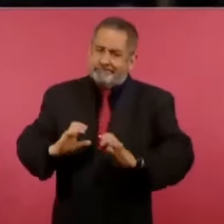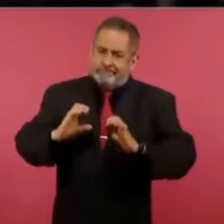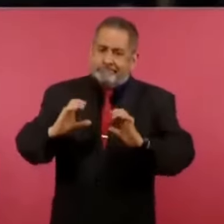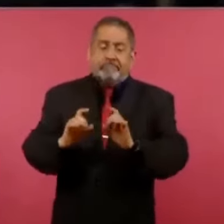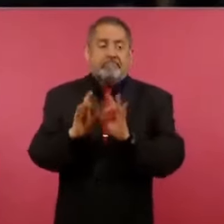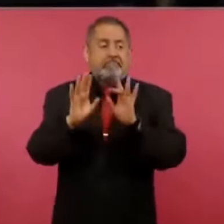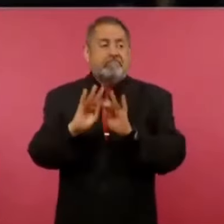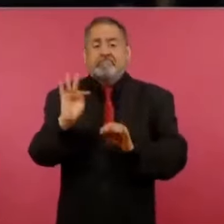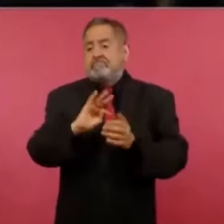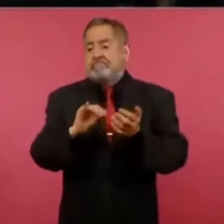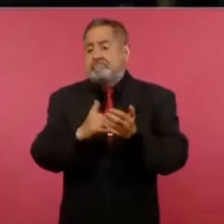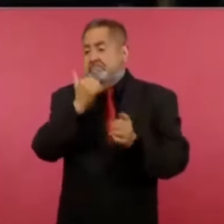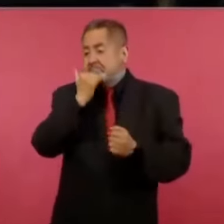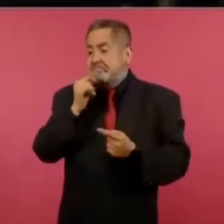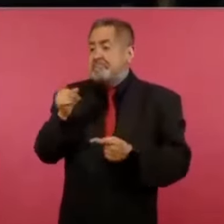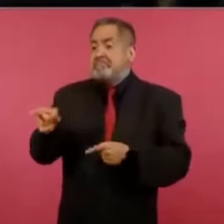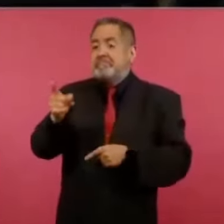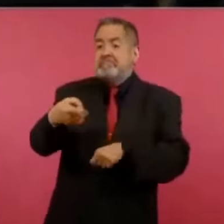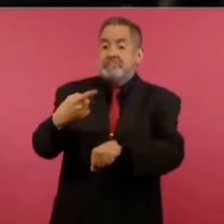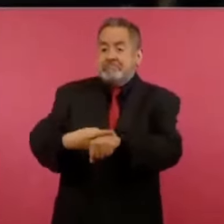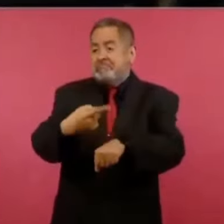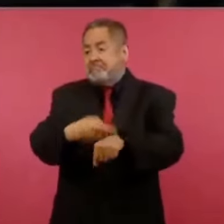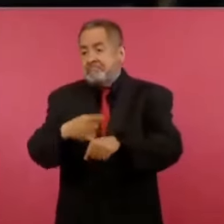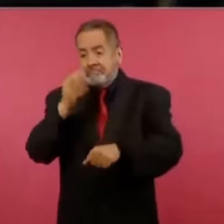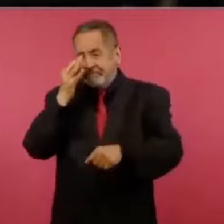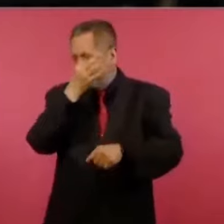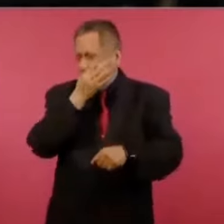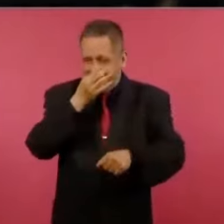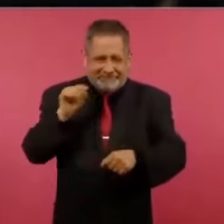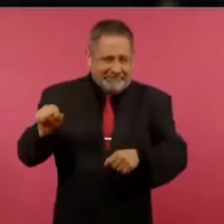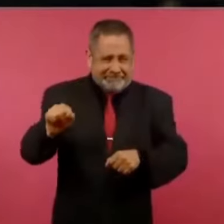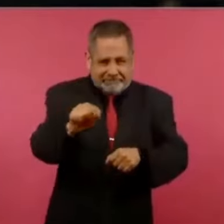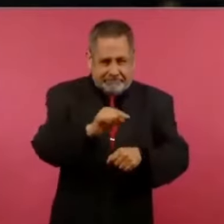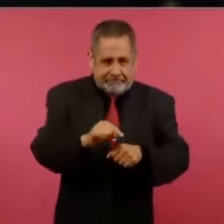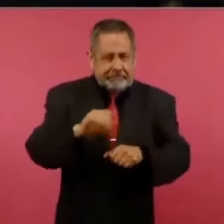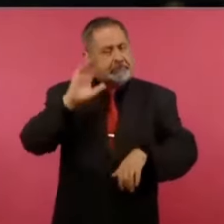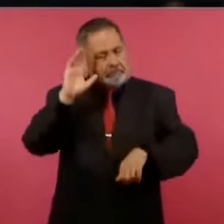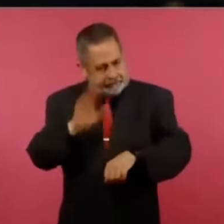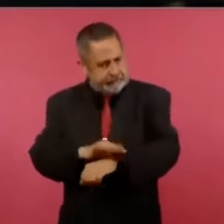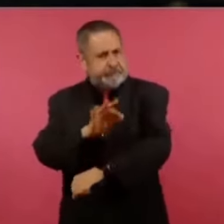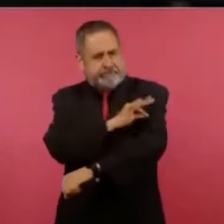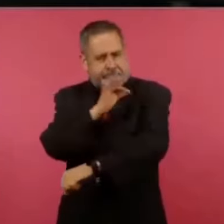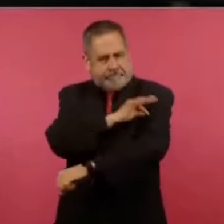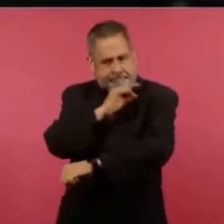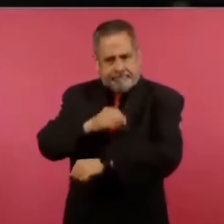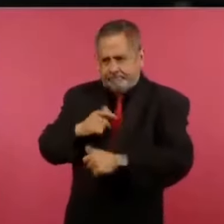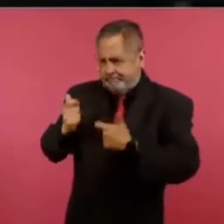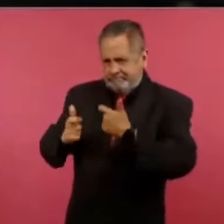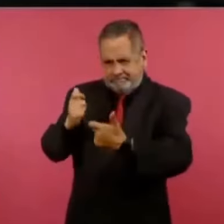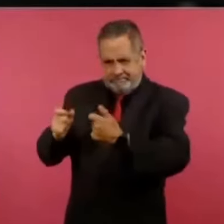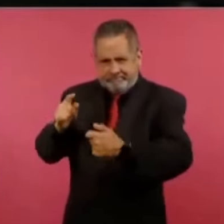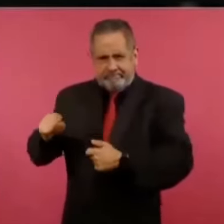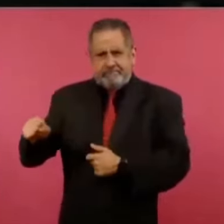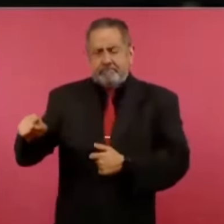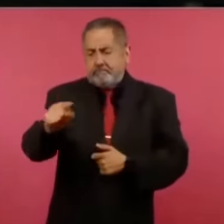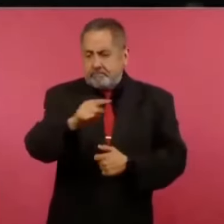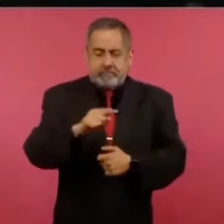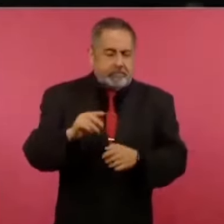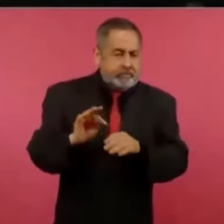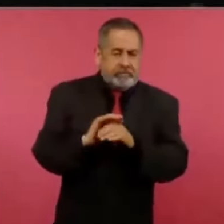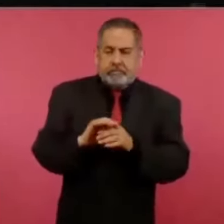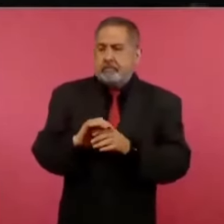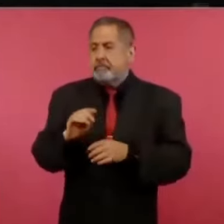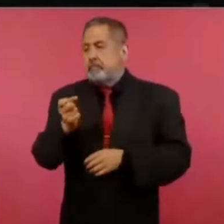probables y en consecuencia incrementar el esquema de vacunación, haciendo incluso énfasis en la inoculación